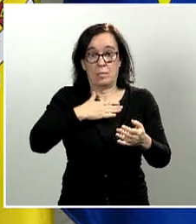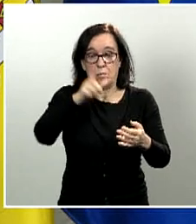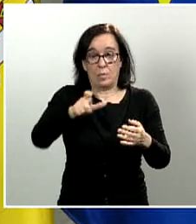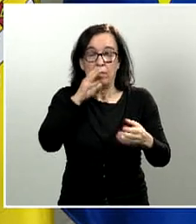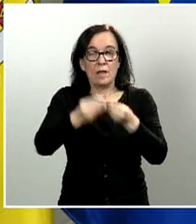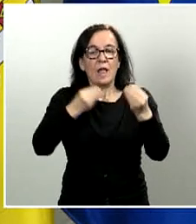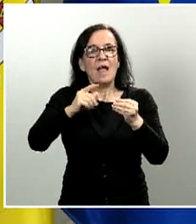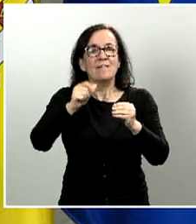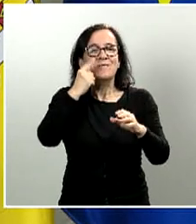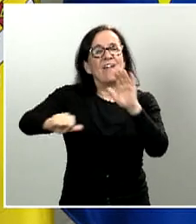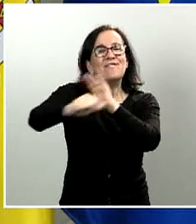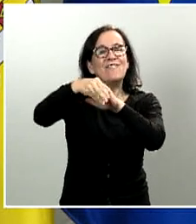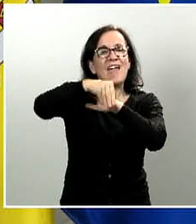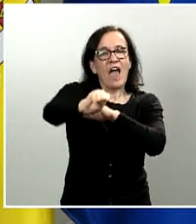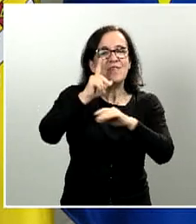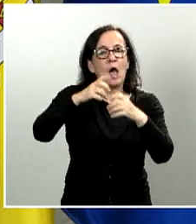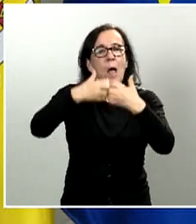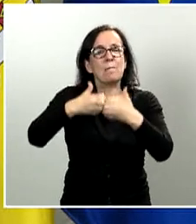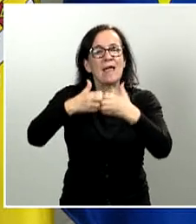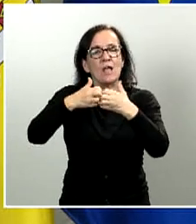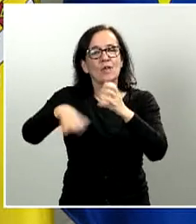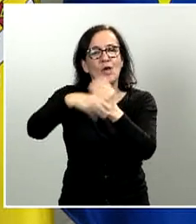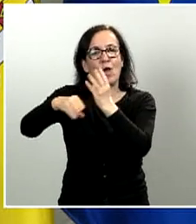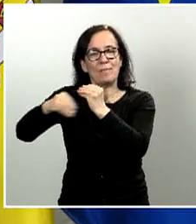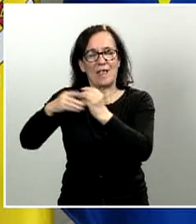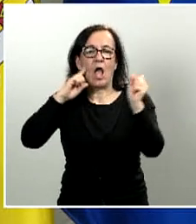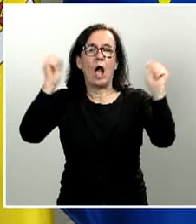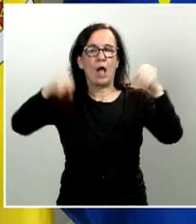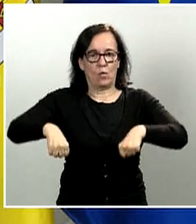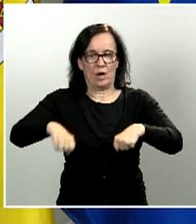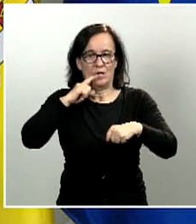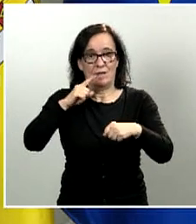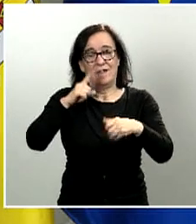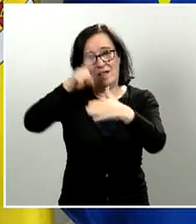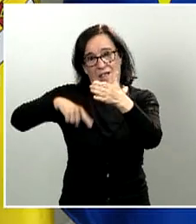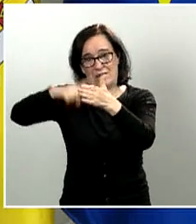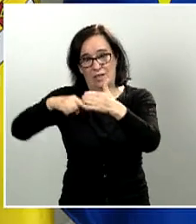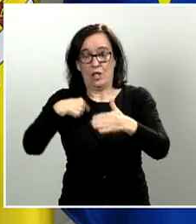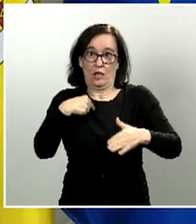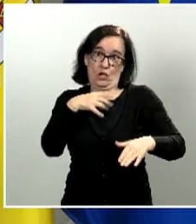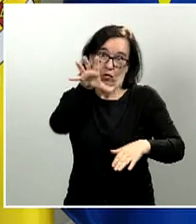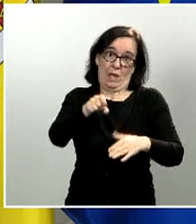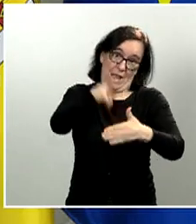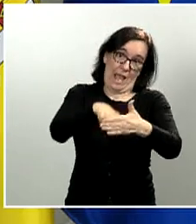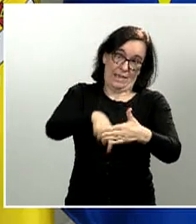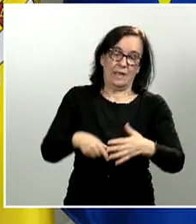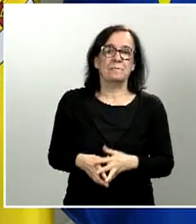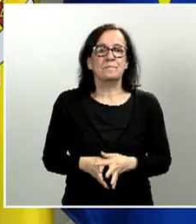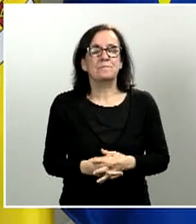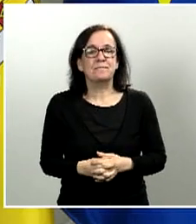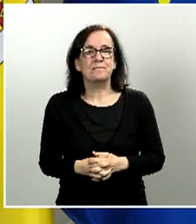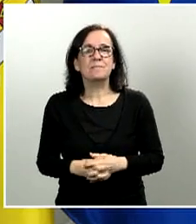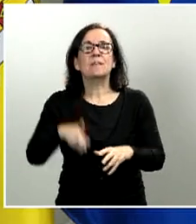como mecanismo complementario de los acuerdos a los que puedan llegar los arrendadores y los arrendatarios. También